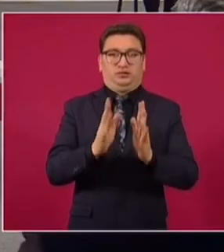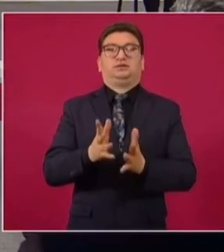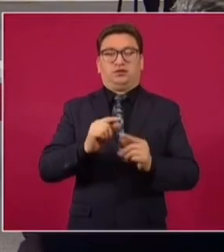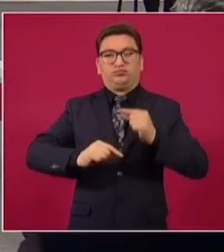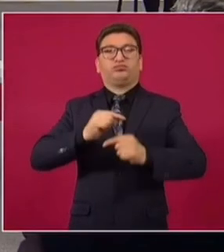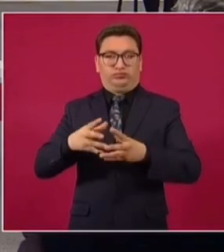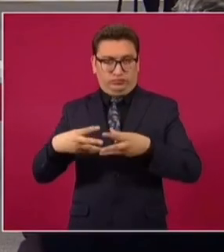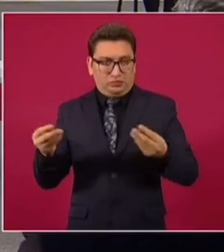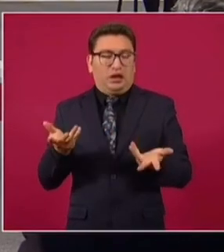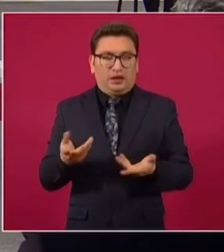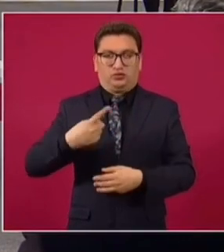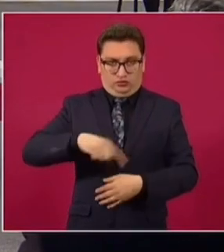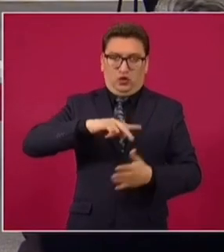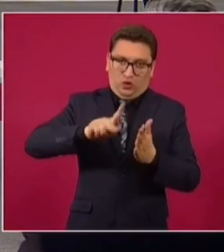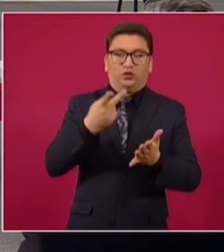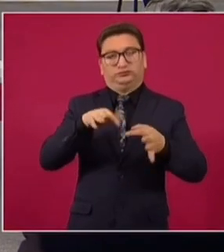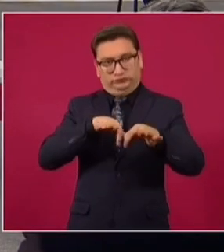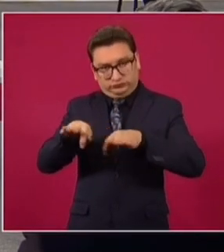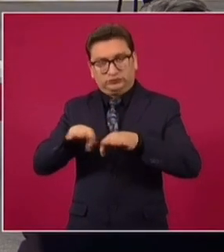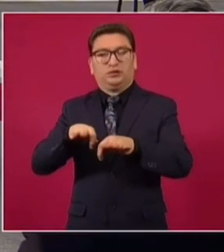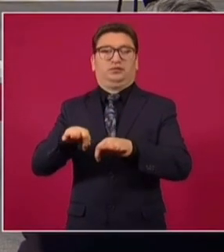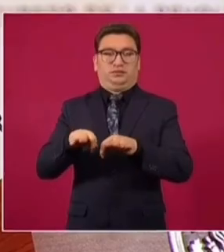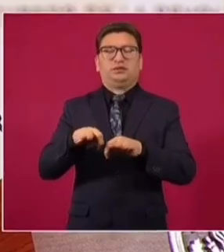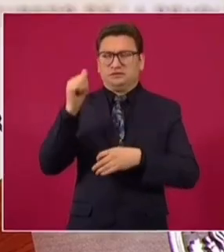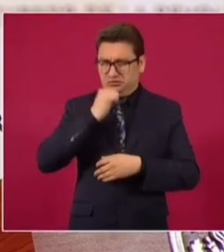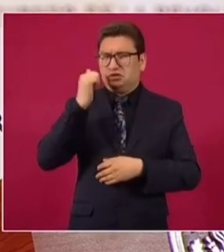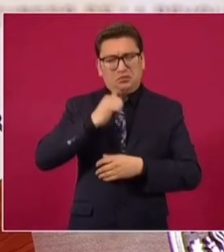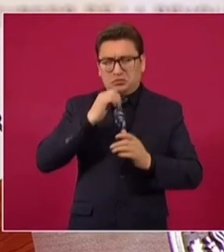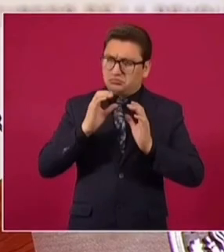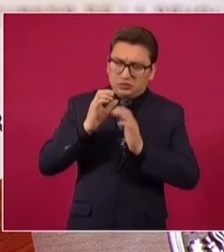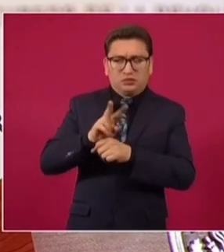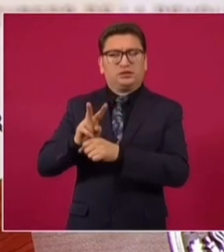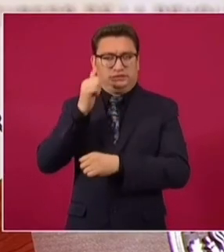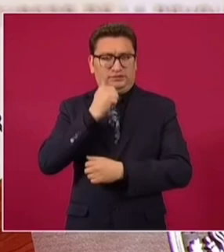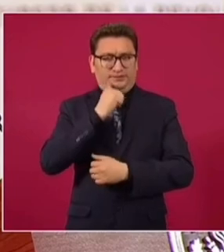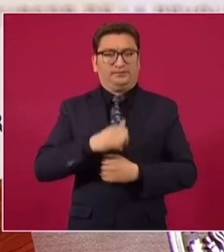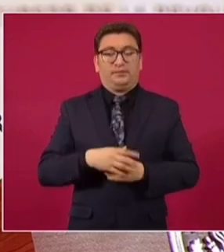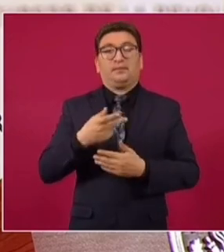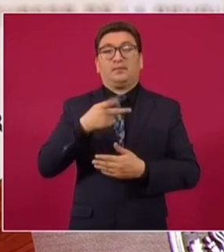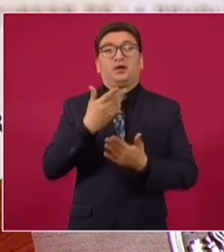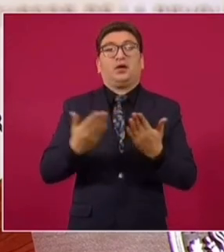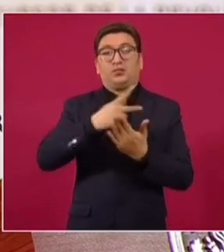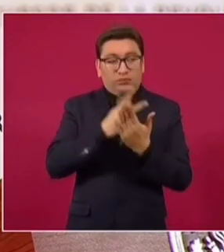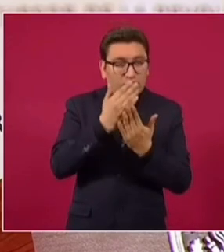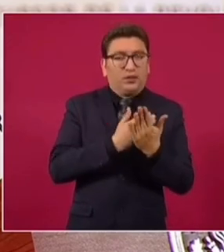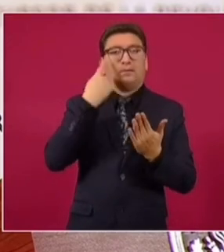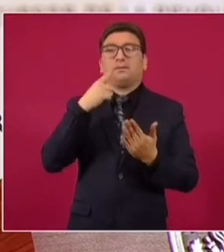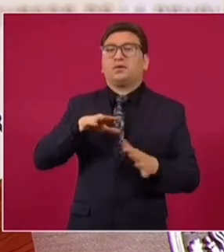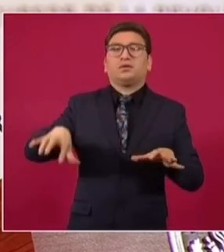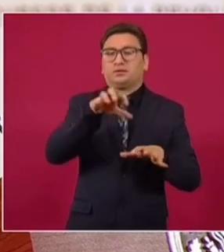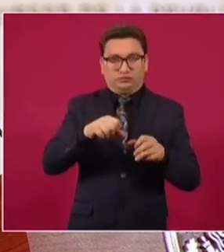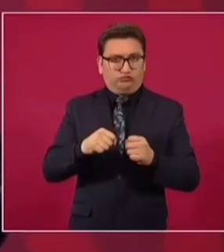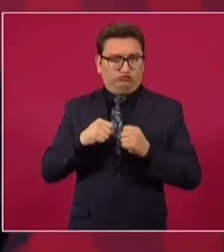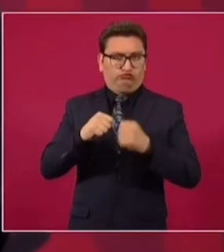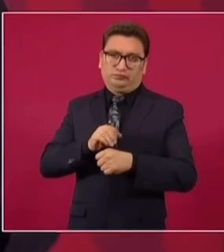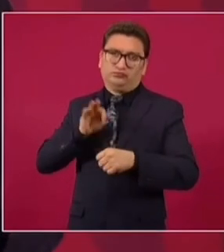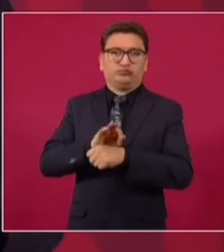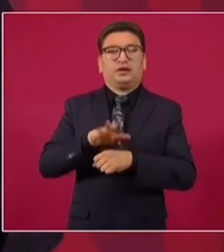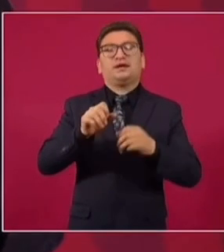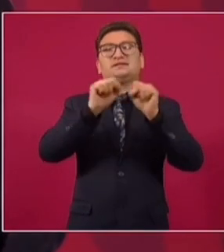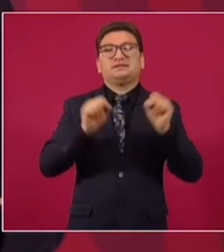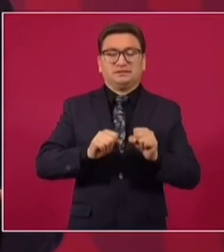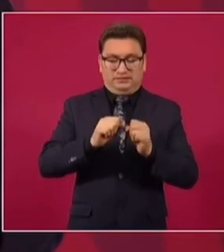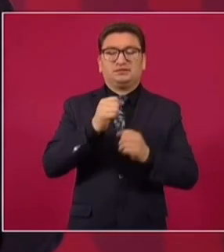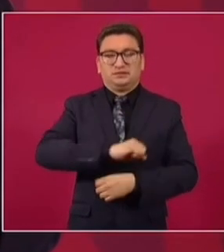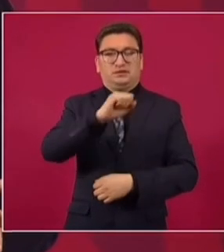decía ya, está pasando. Entonces estamos retomando de nuevo, aunque siempre estuvimos atendiendo, el plan para fortalecer el sistema de